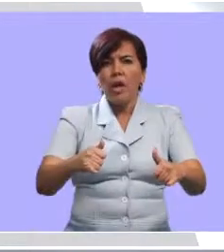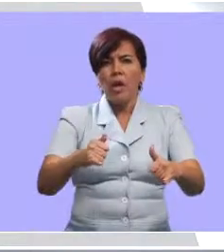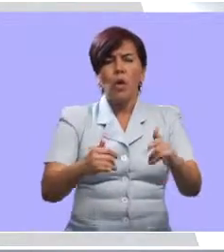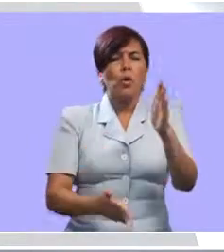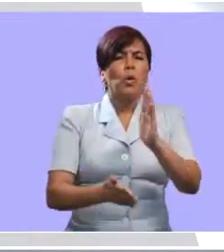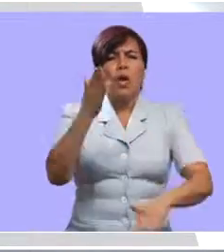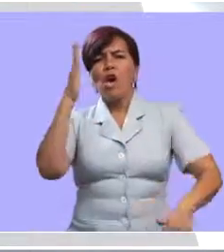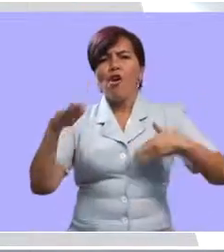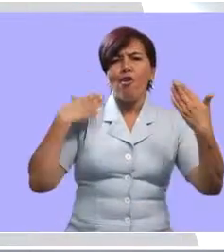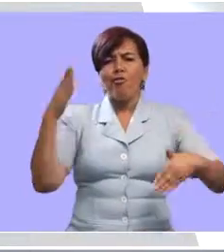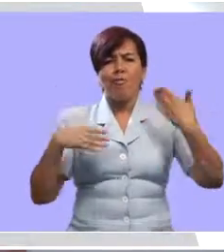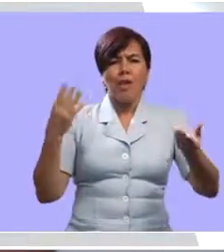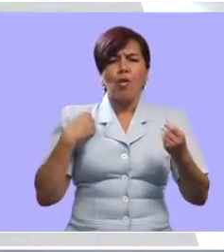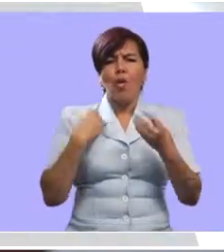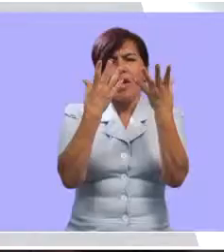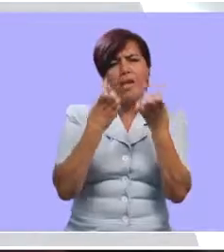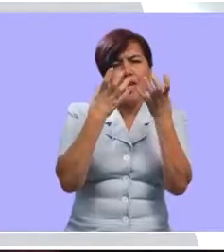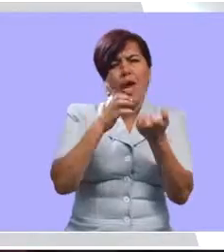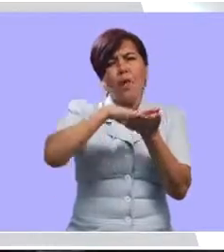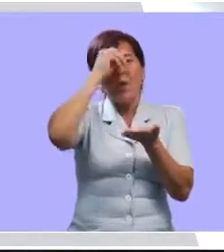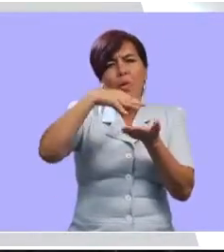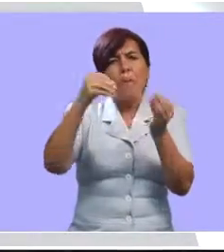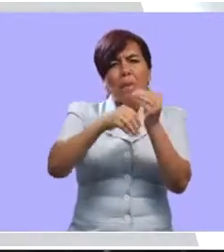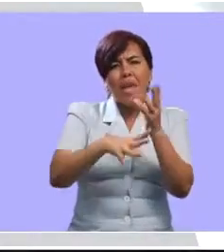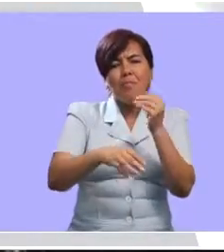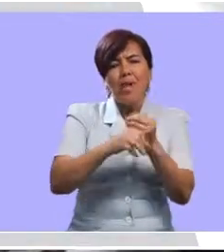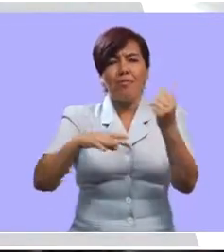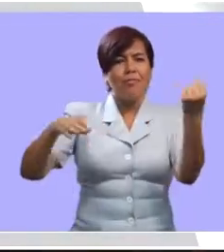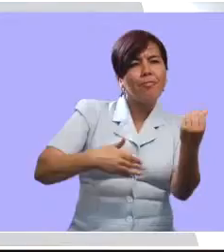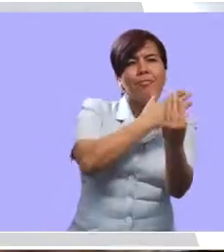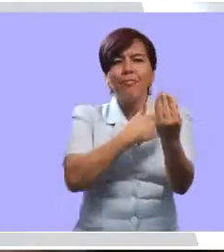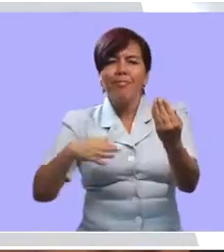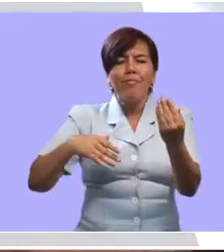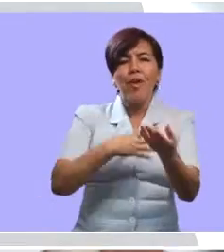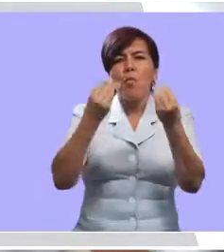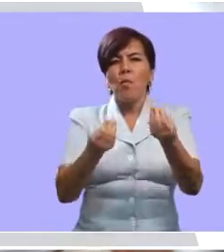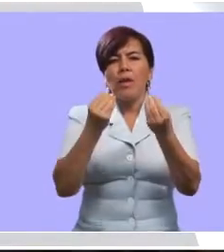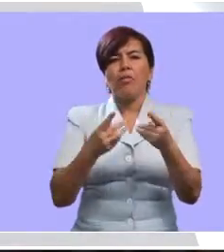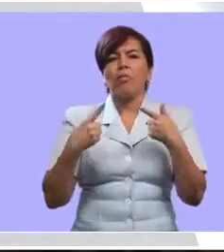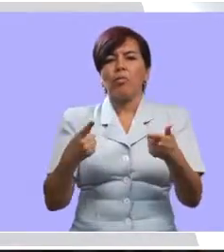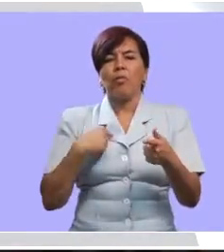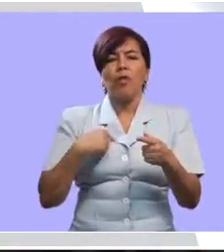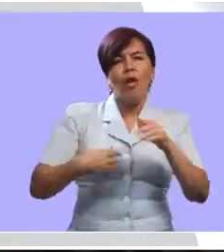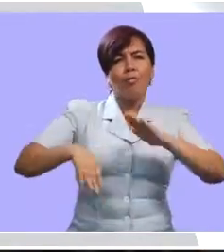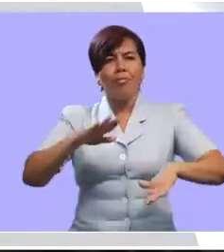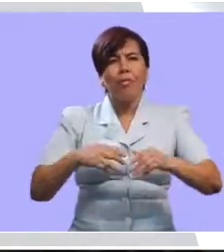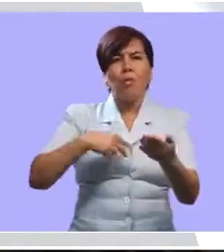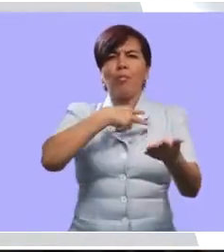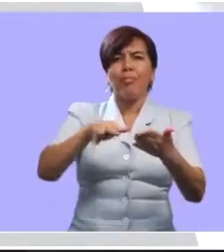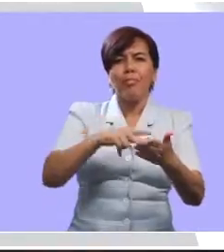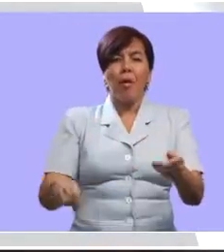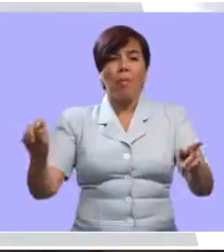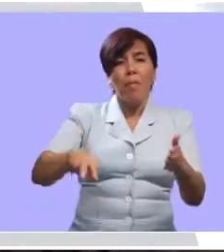muy entusiasmados, quieren seguir en la música, quieren aprender más de cómo, de qué es el ritmo del